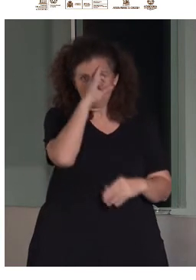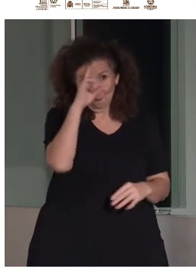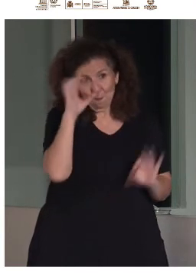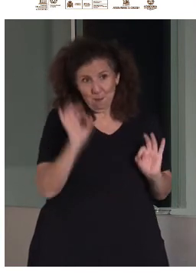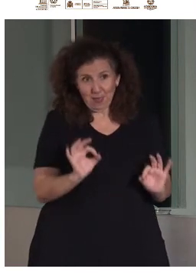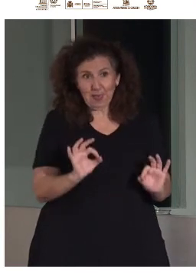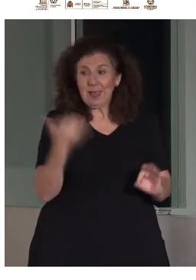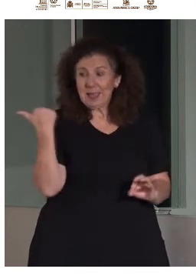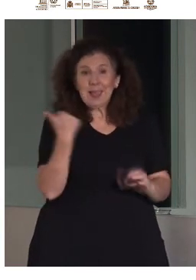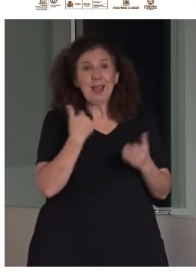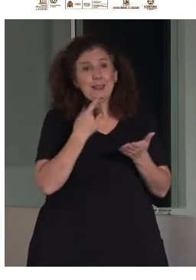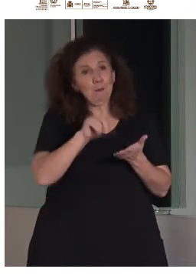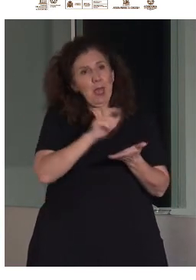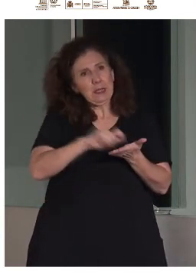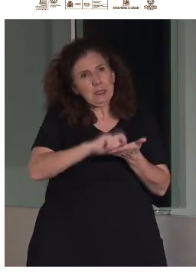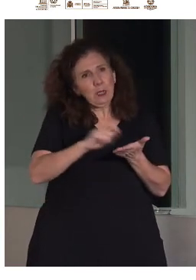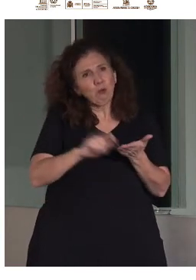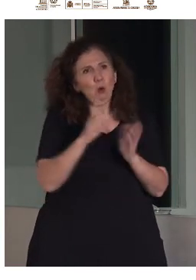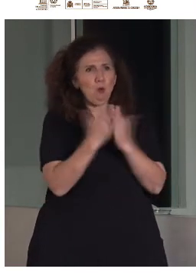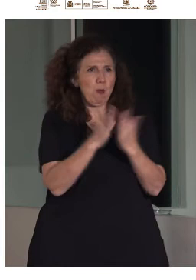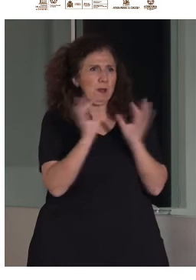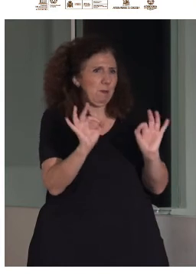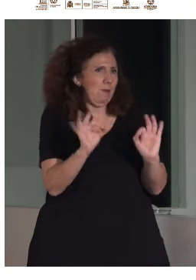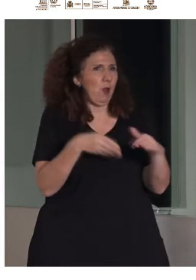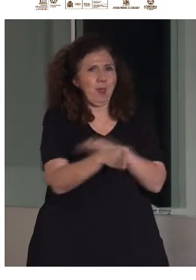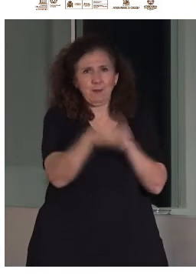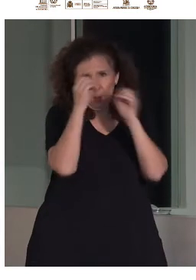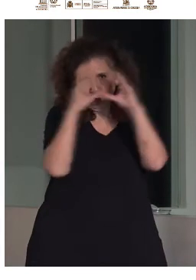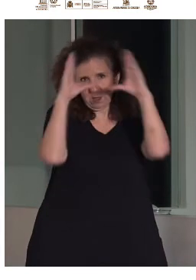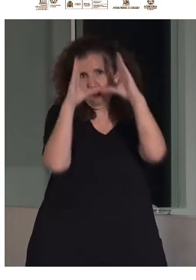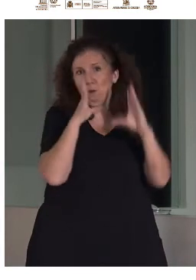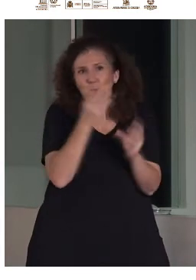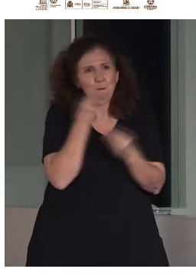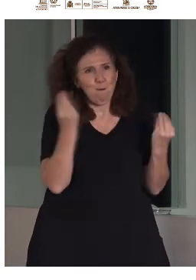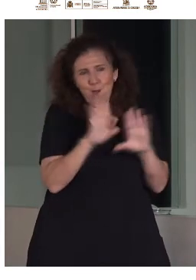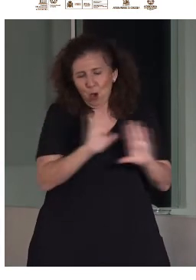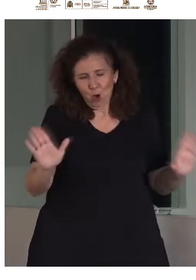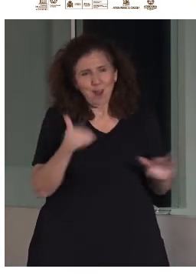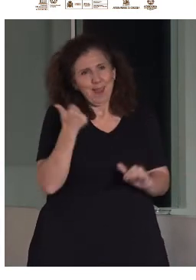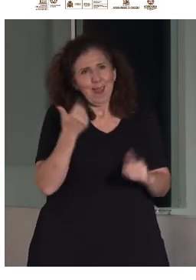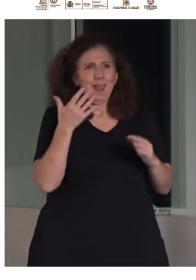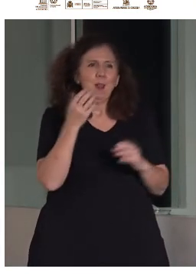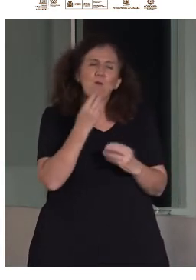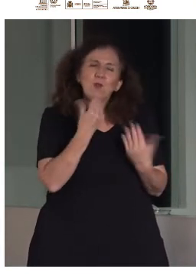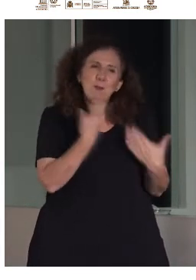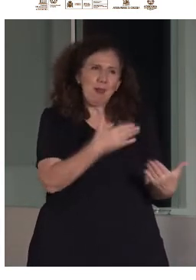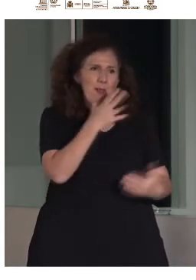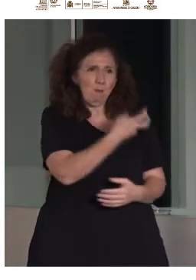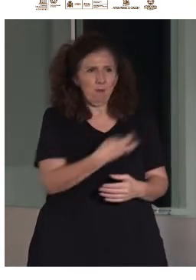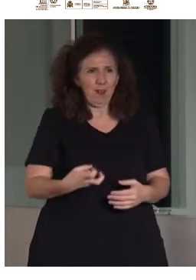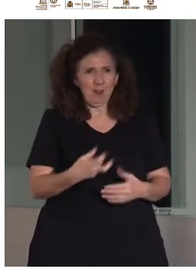accesibilidad cognitiva, con lo cual, ¿quién mejor que él para podernos dar esta charla? Así que, Óscar, muchísimas gracias.